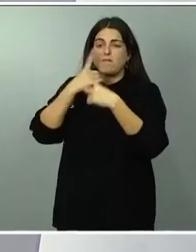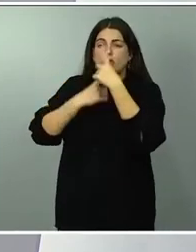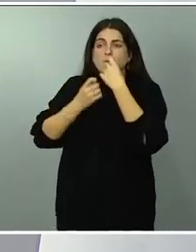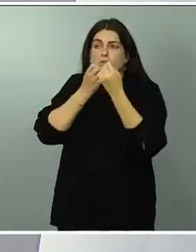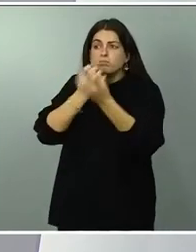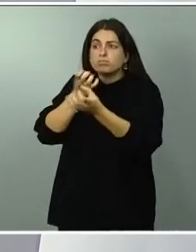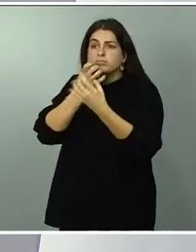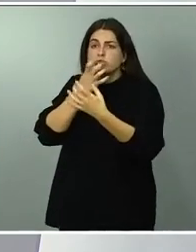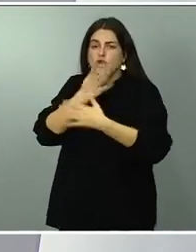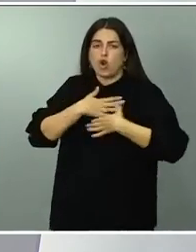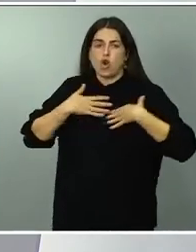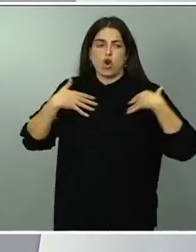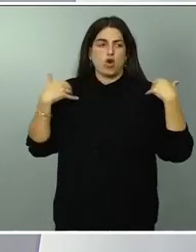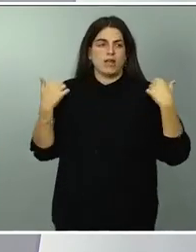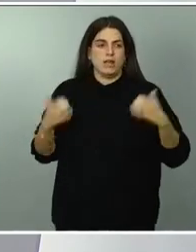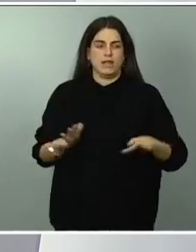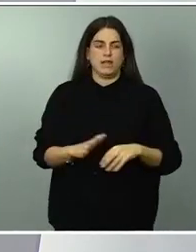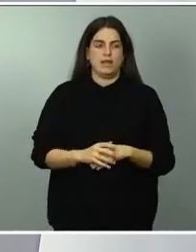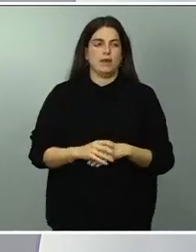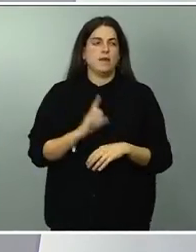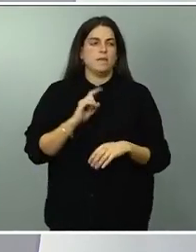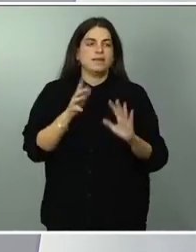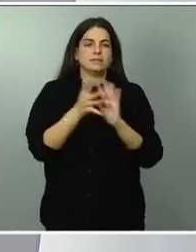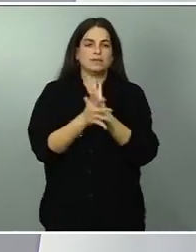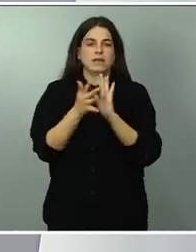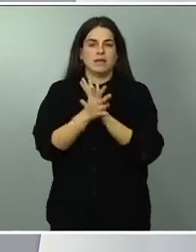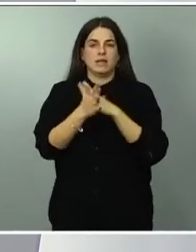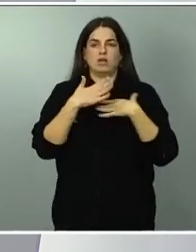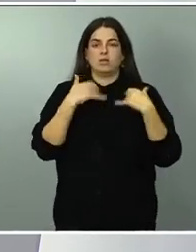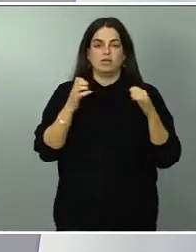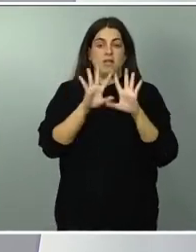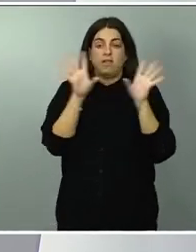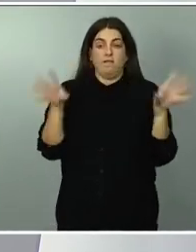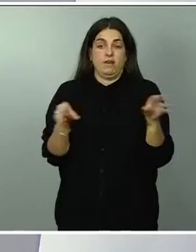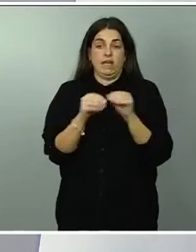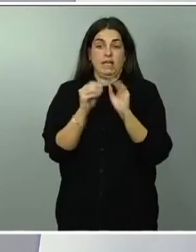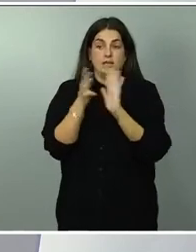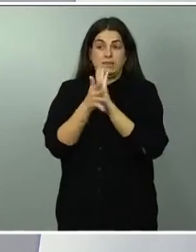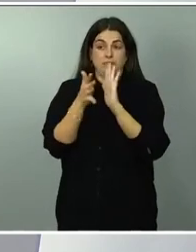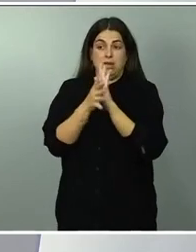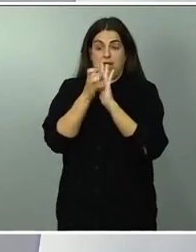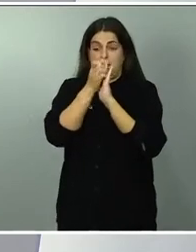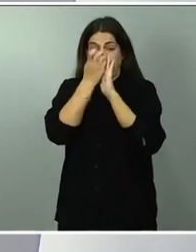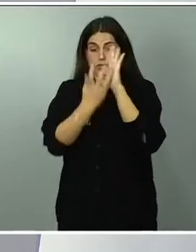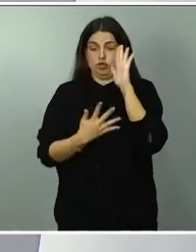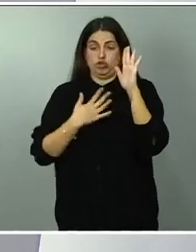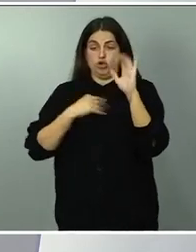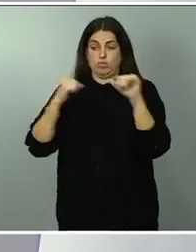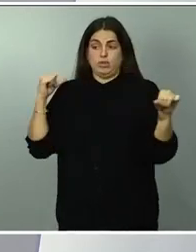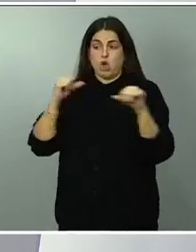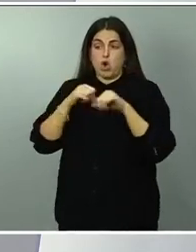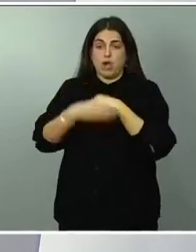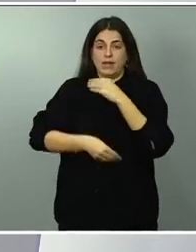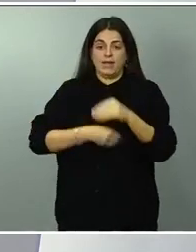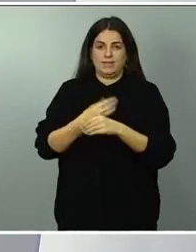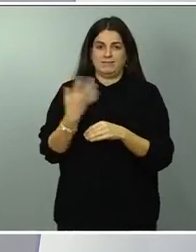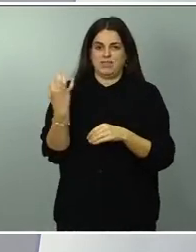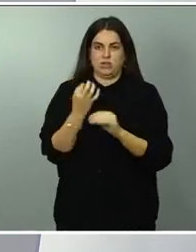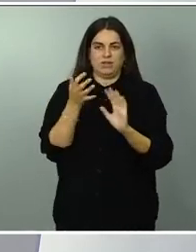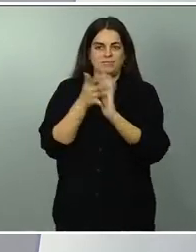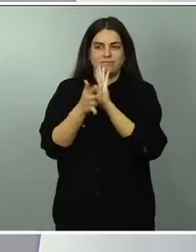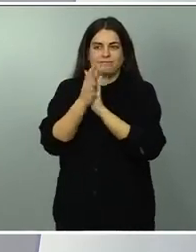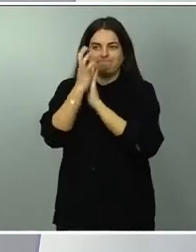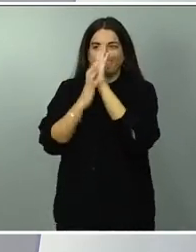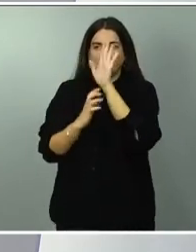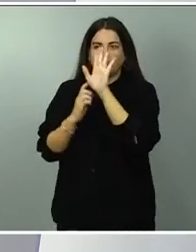poder hacer rendición de cuentas en definitiva y poner en manos de esta delegación pues todo aquello de lo que nos